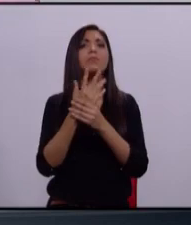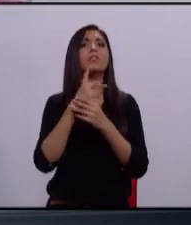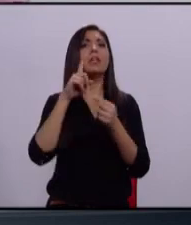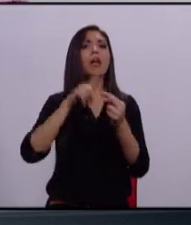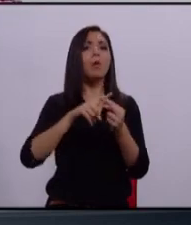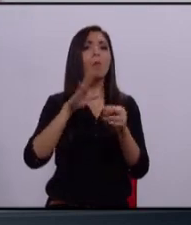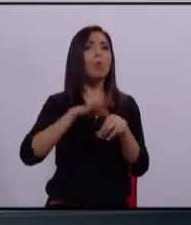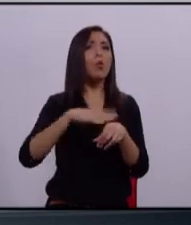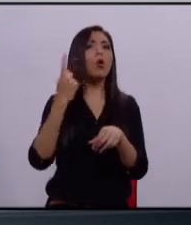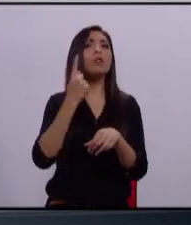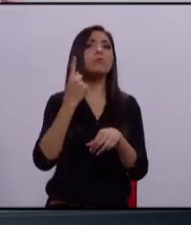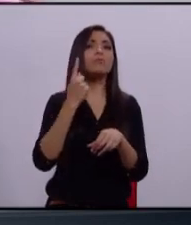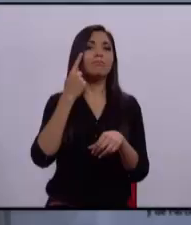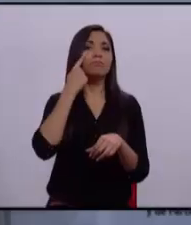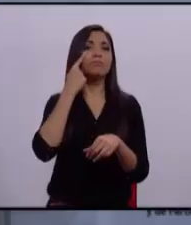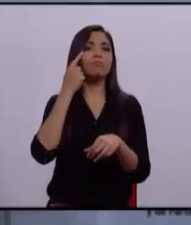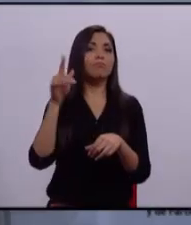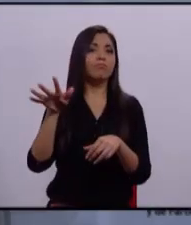de delincuencia?